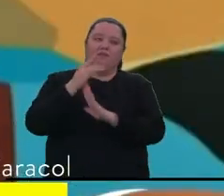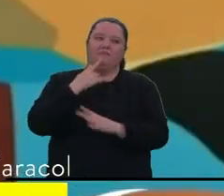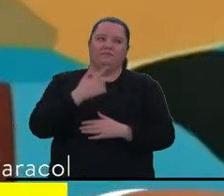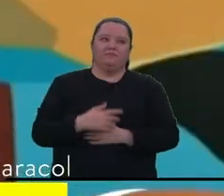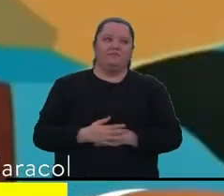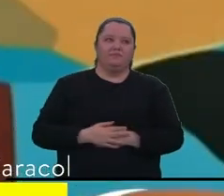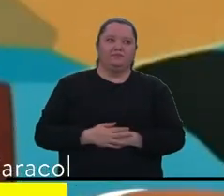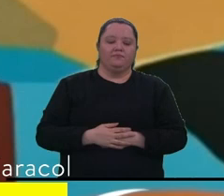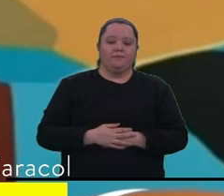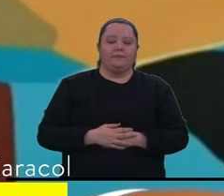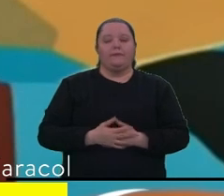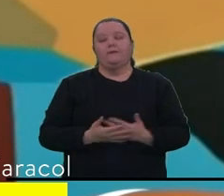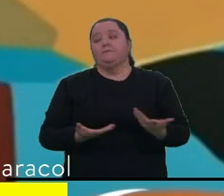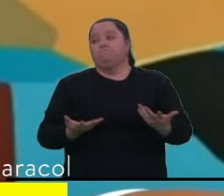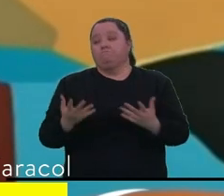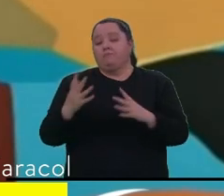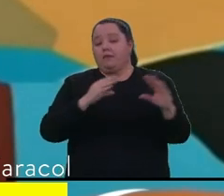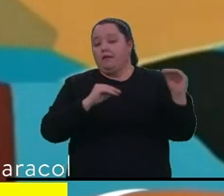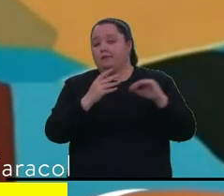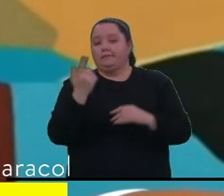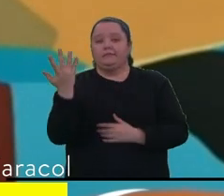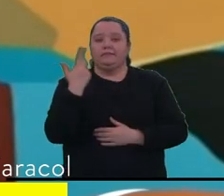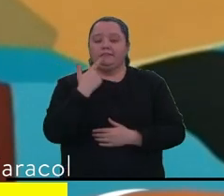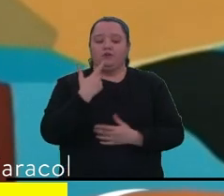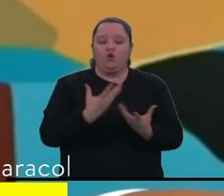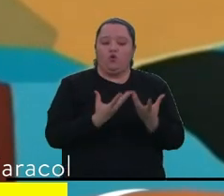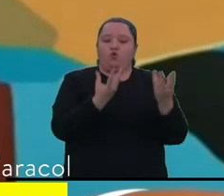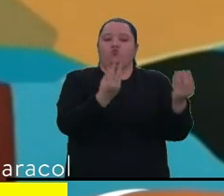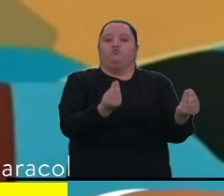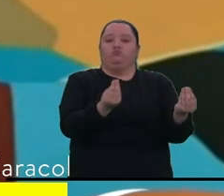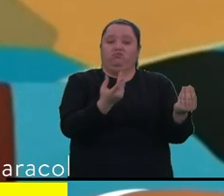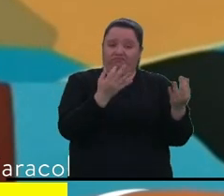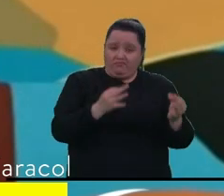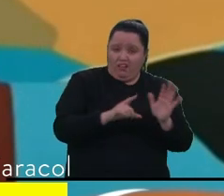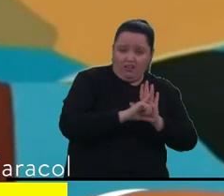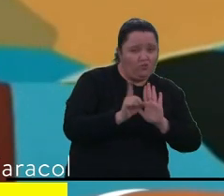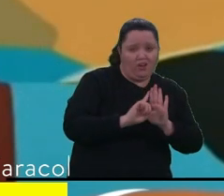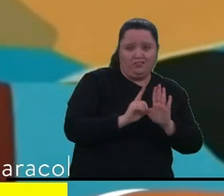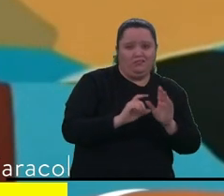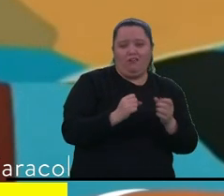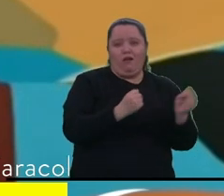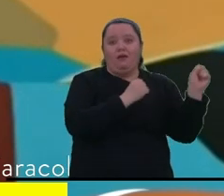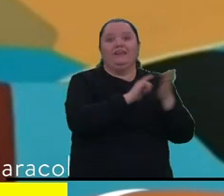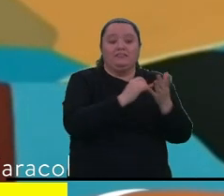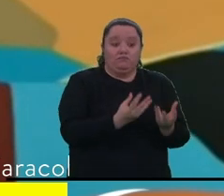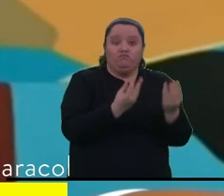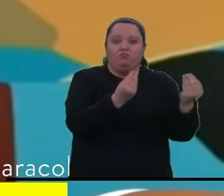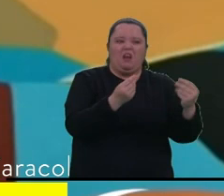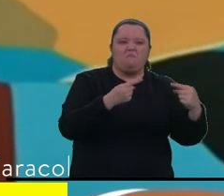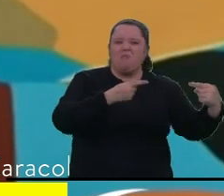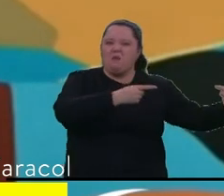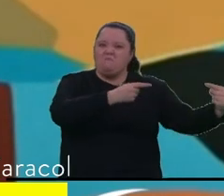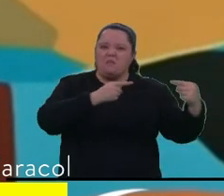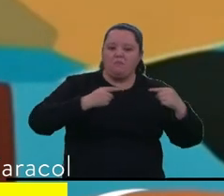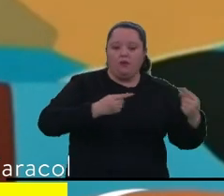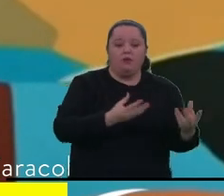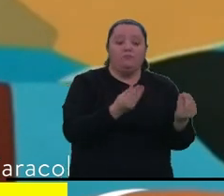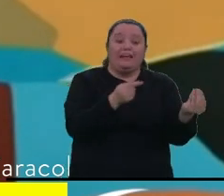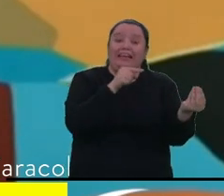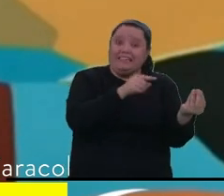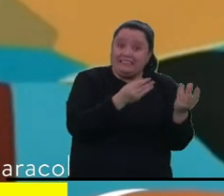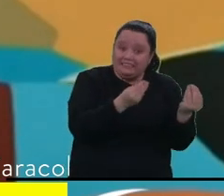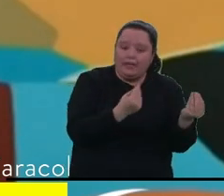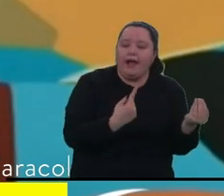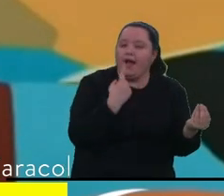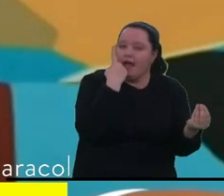El comentario será que dos grupos al margen de la ley estaban en enfrentamientos. El resultado de eso es que